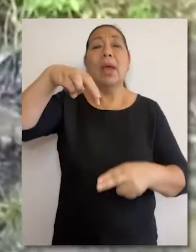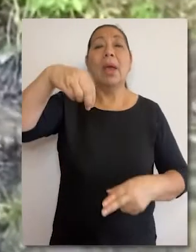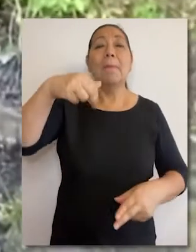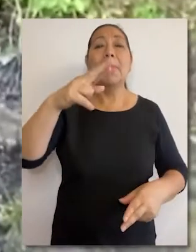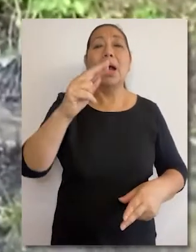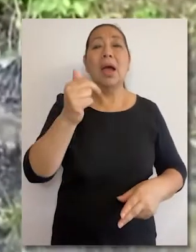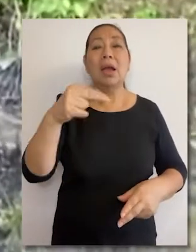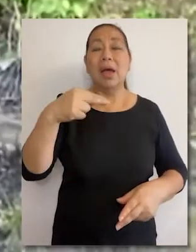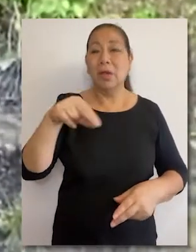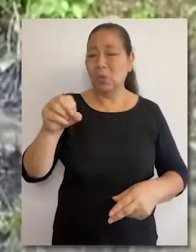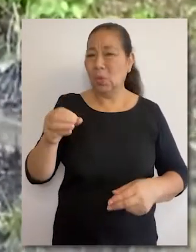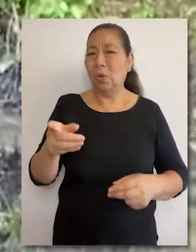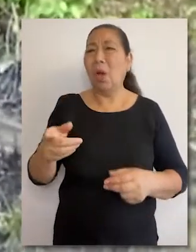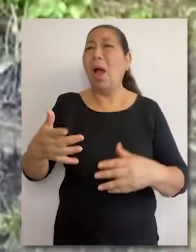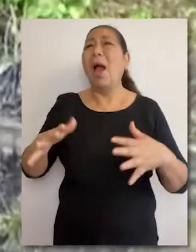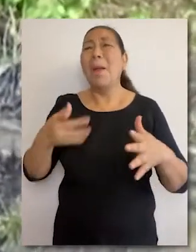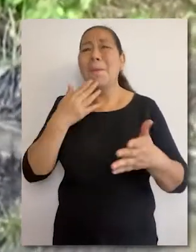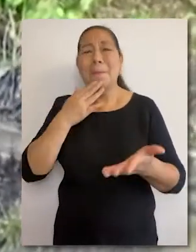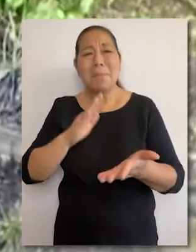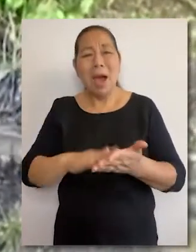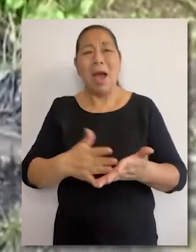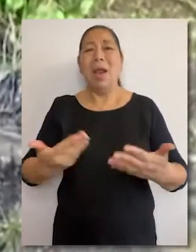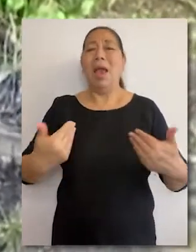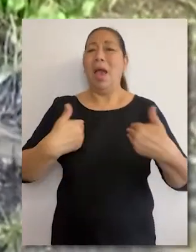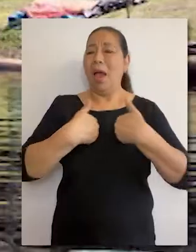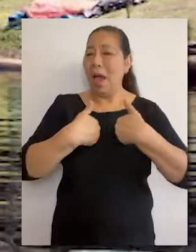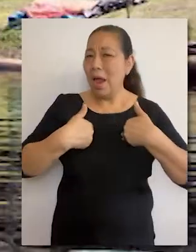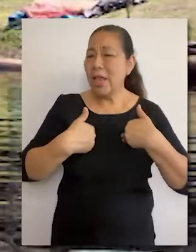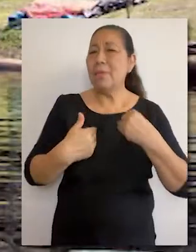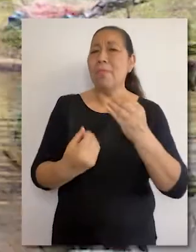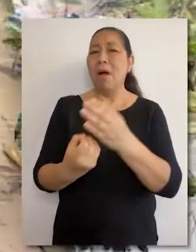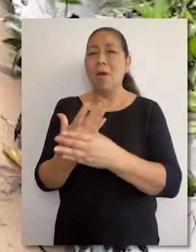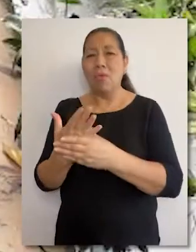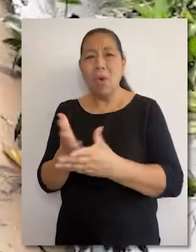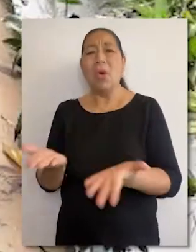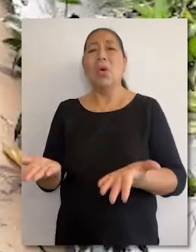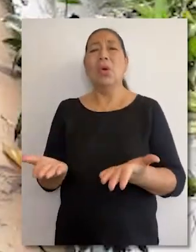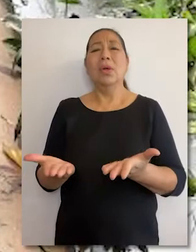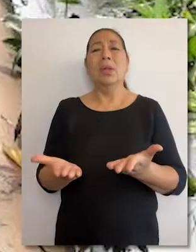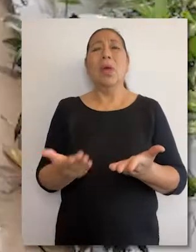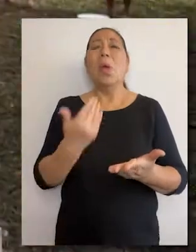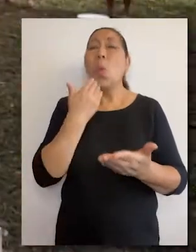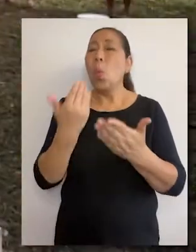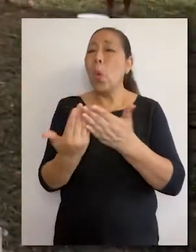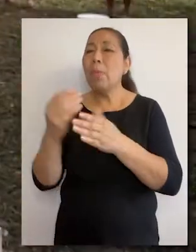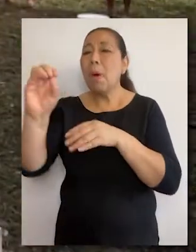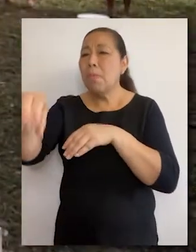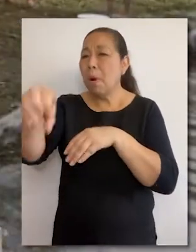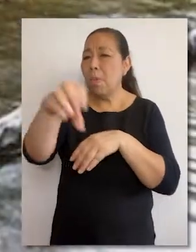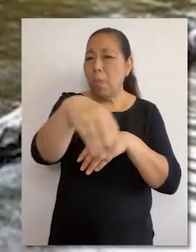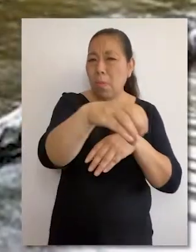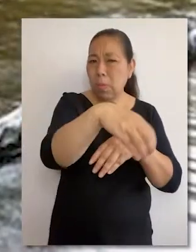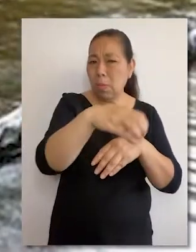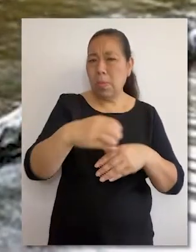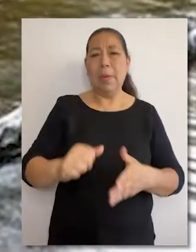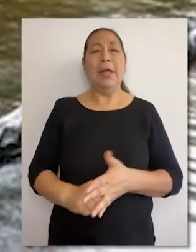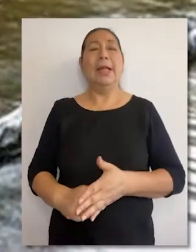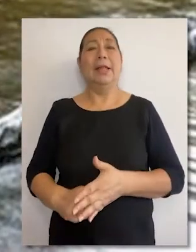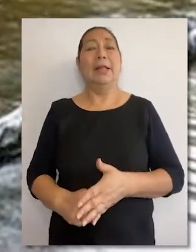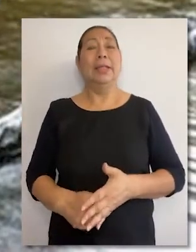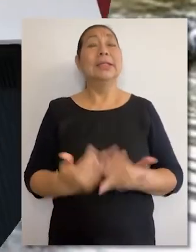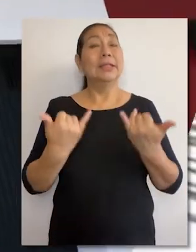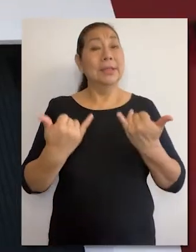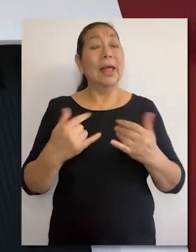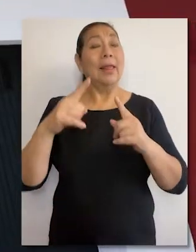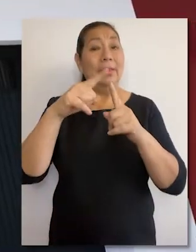y afectó la flor y fauna donde habitan las comunidades nativas de Cuninico, San Francisco, Nueva Esperanza y Nueva Santa Rosa.